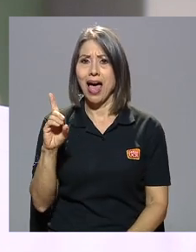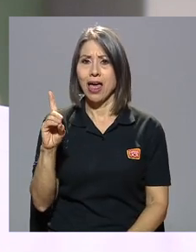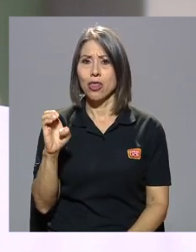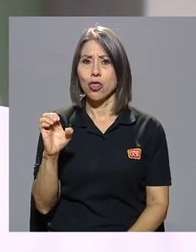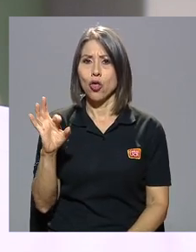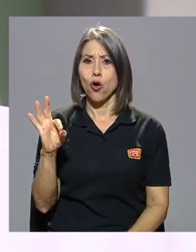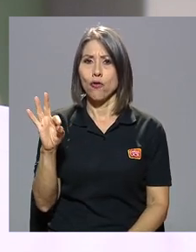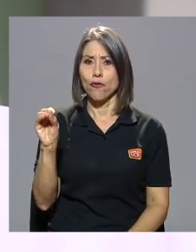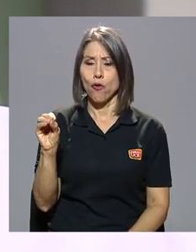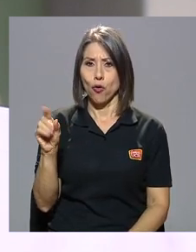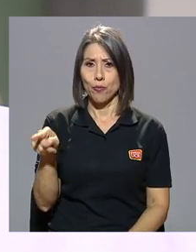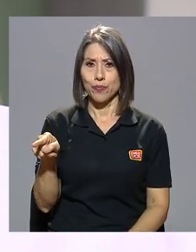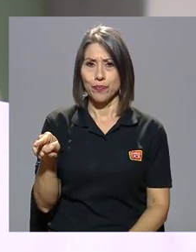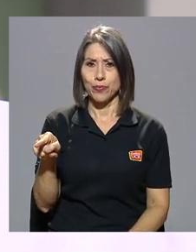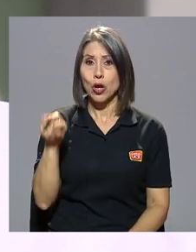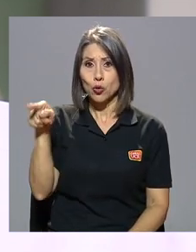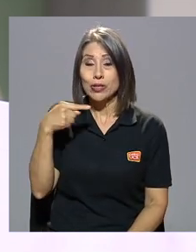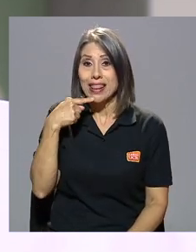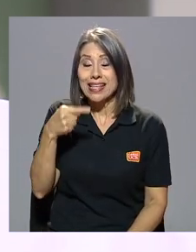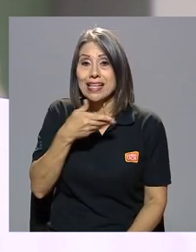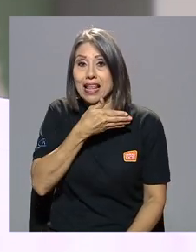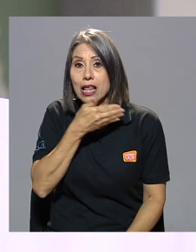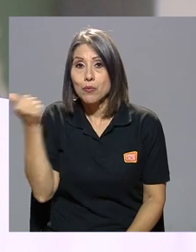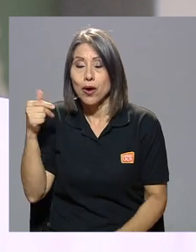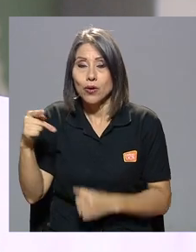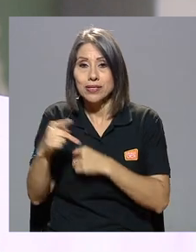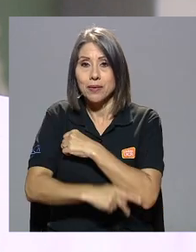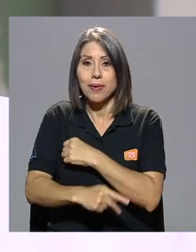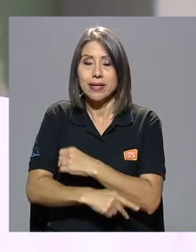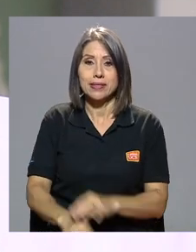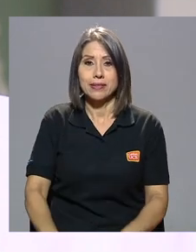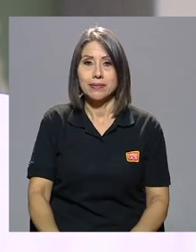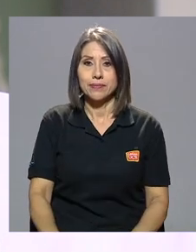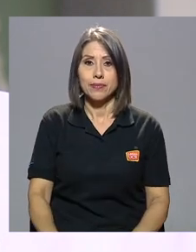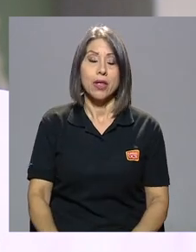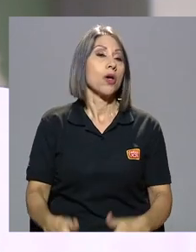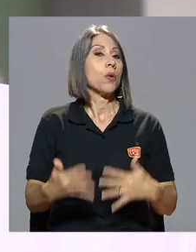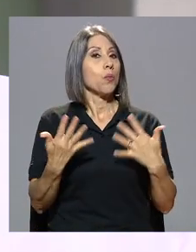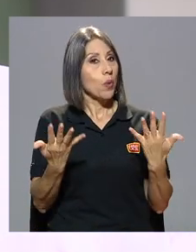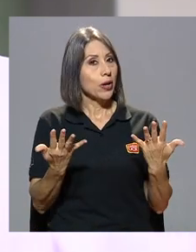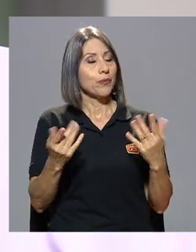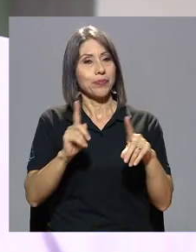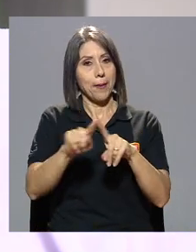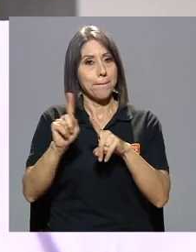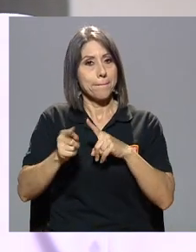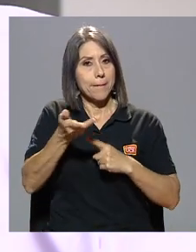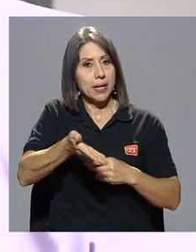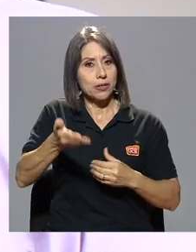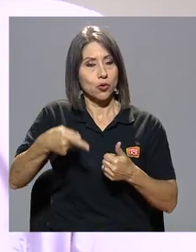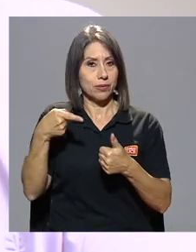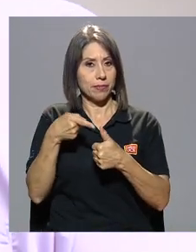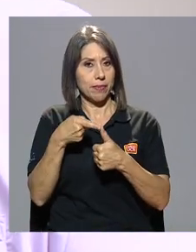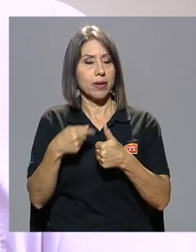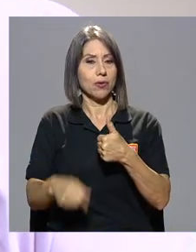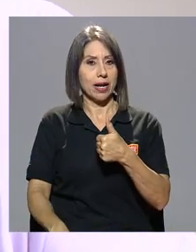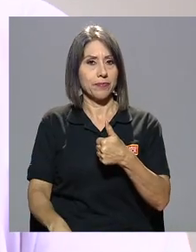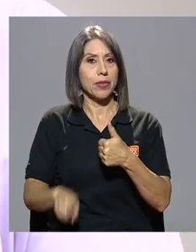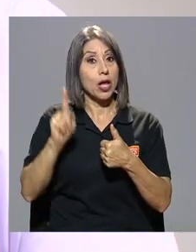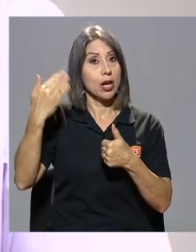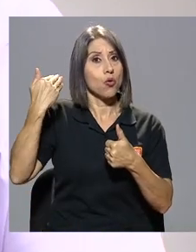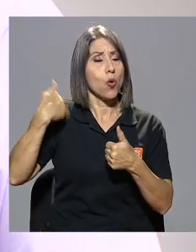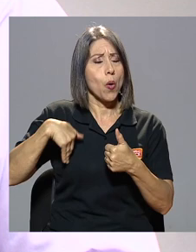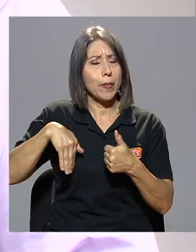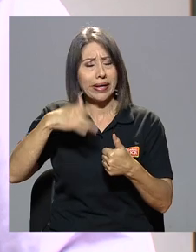que usted destaca como de los mejores que pudo haber tenido el país? Bueno, está con varias cosas. En primer lugar,